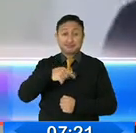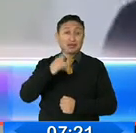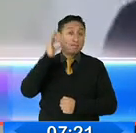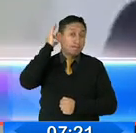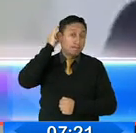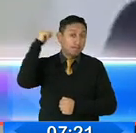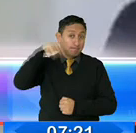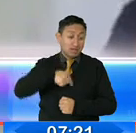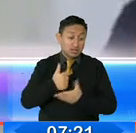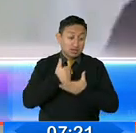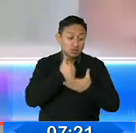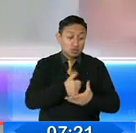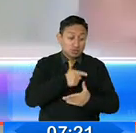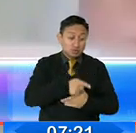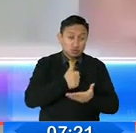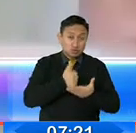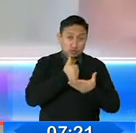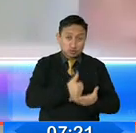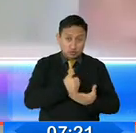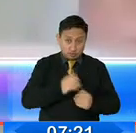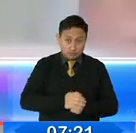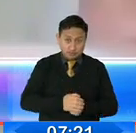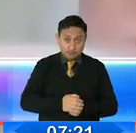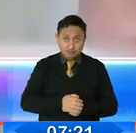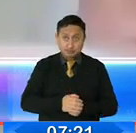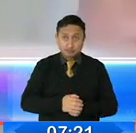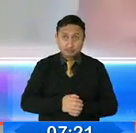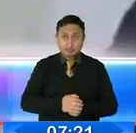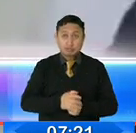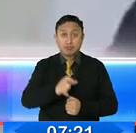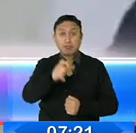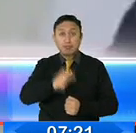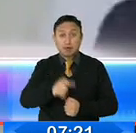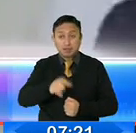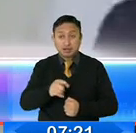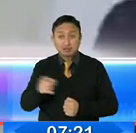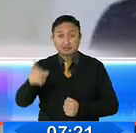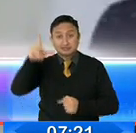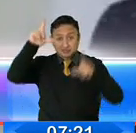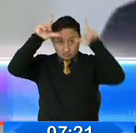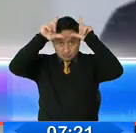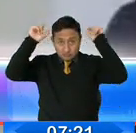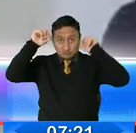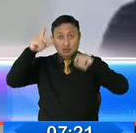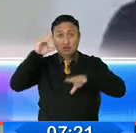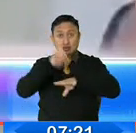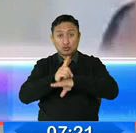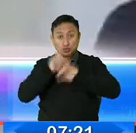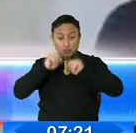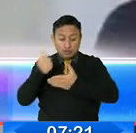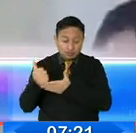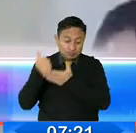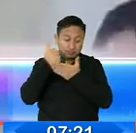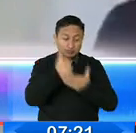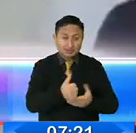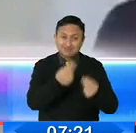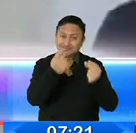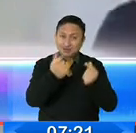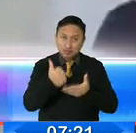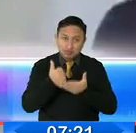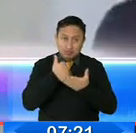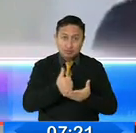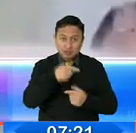persona, garantiza la atención a quienes prestan el servicio para que puedan atender de manera ágil,